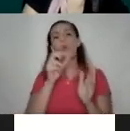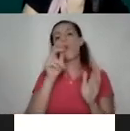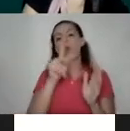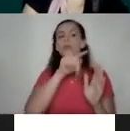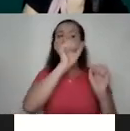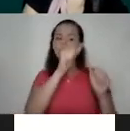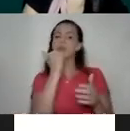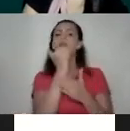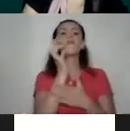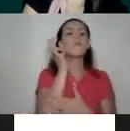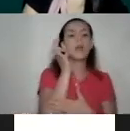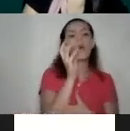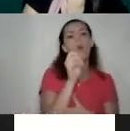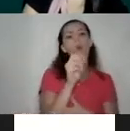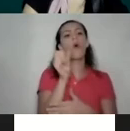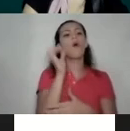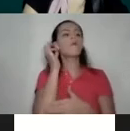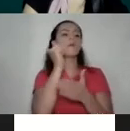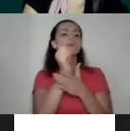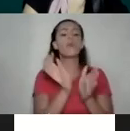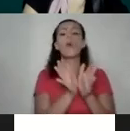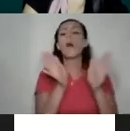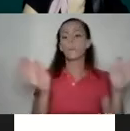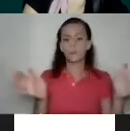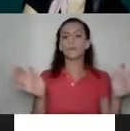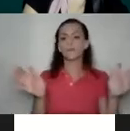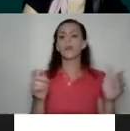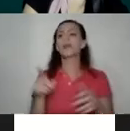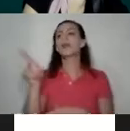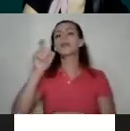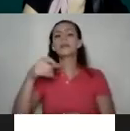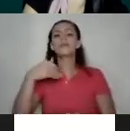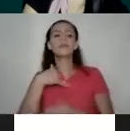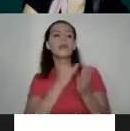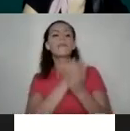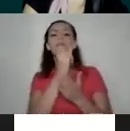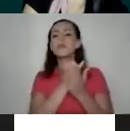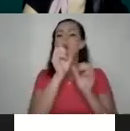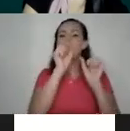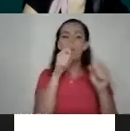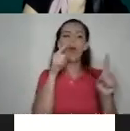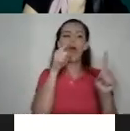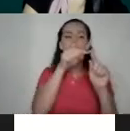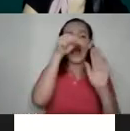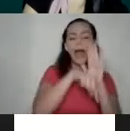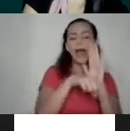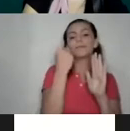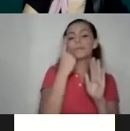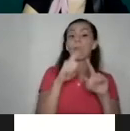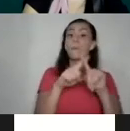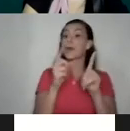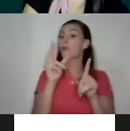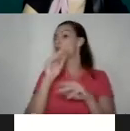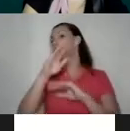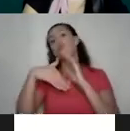femicidio o un femicidio ampliado, tienen que llevar a cabo la investigación y poder llegar hasta el fondo. Entonces, no todas